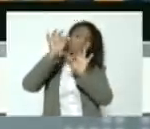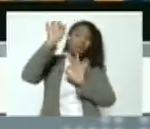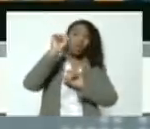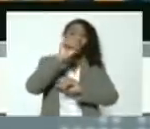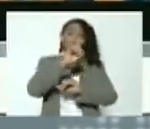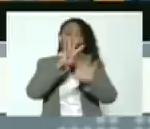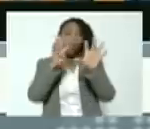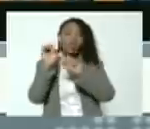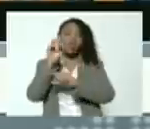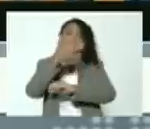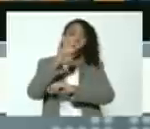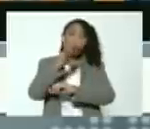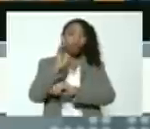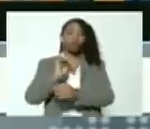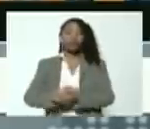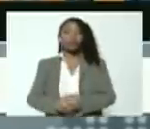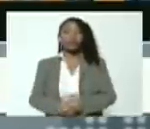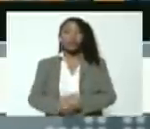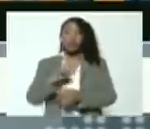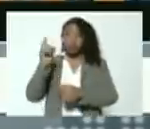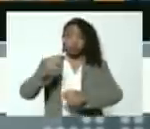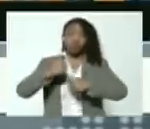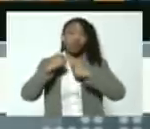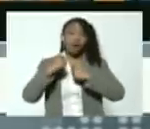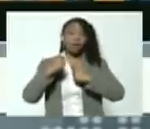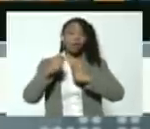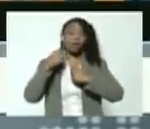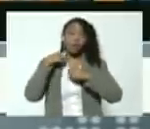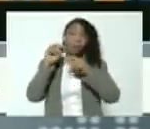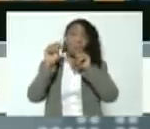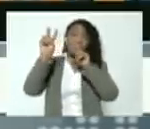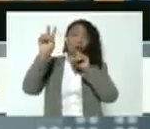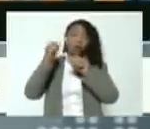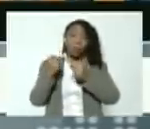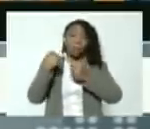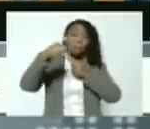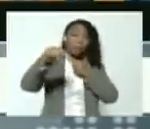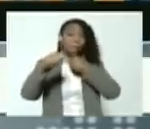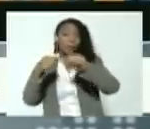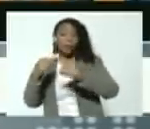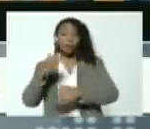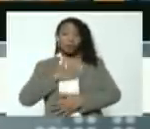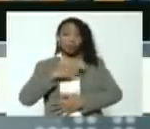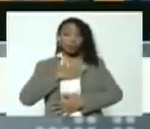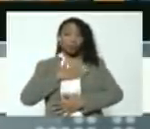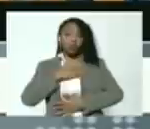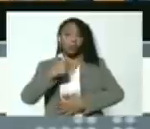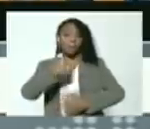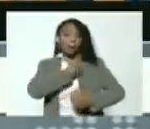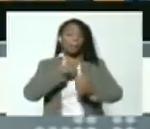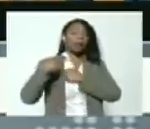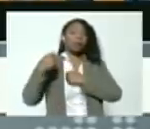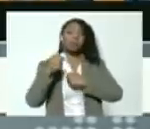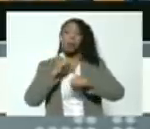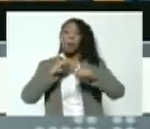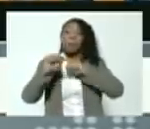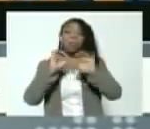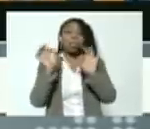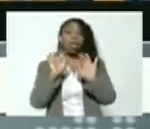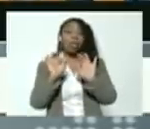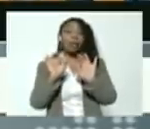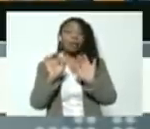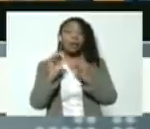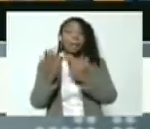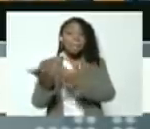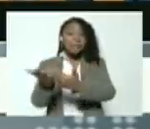1.90 mido yo. Es fuerte, ¿no? Yo le lancé su golpe, le pegué duro al pecho. Ni lo moví. Hoy